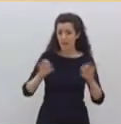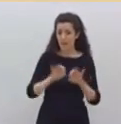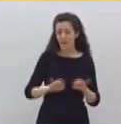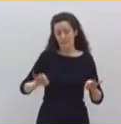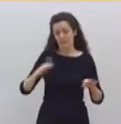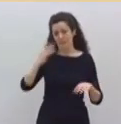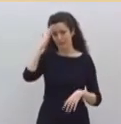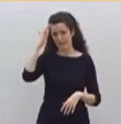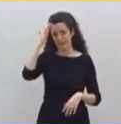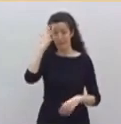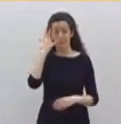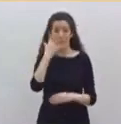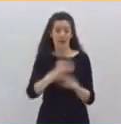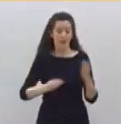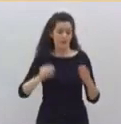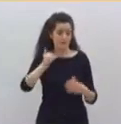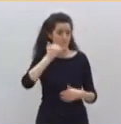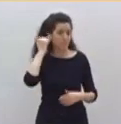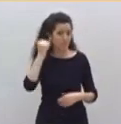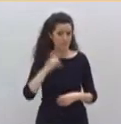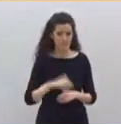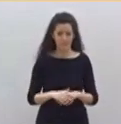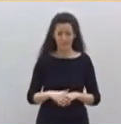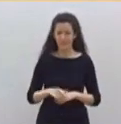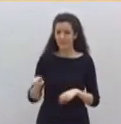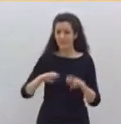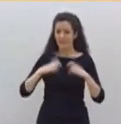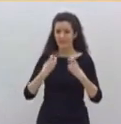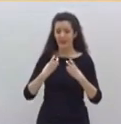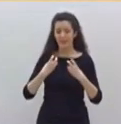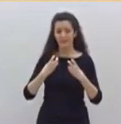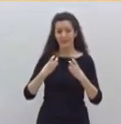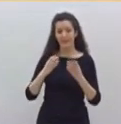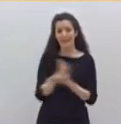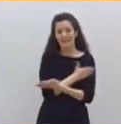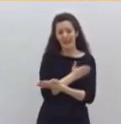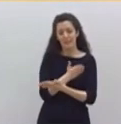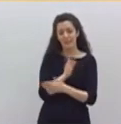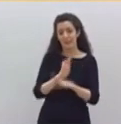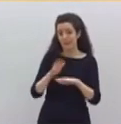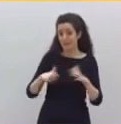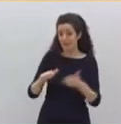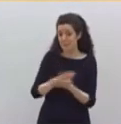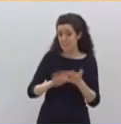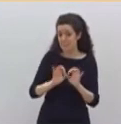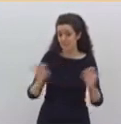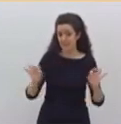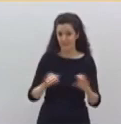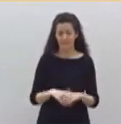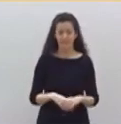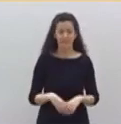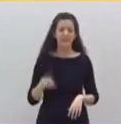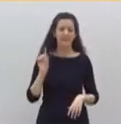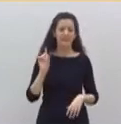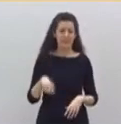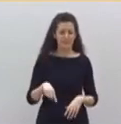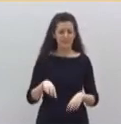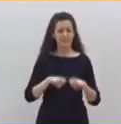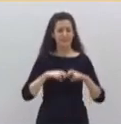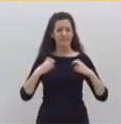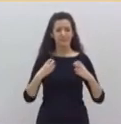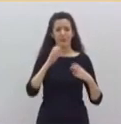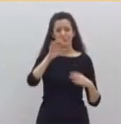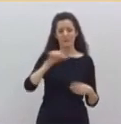eso y no otro bandazo. Además le propuse activar la Comisión General de Comunidades Autónomas para poder debatir ahí y no en